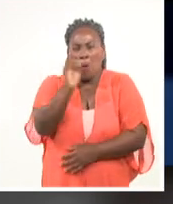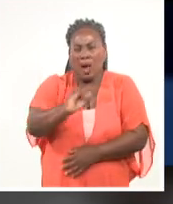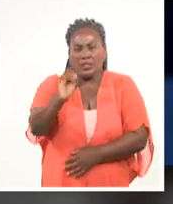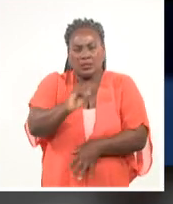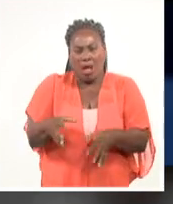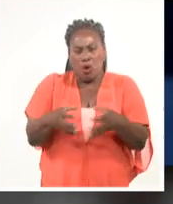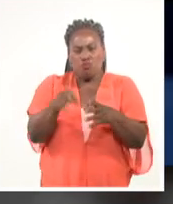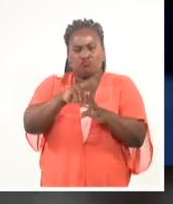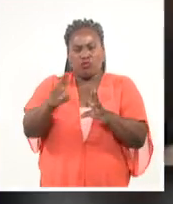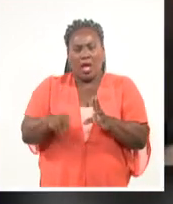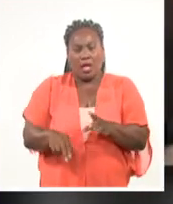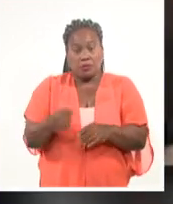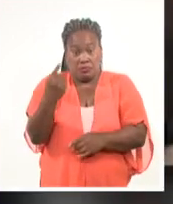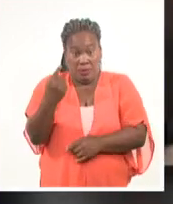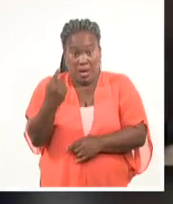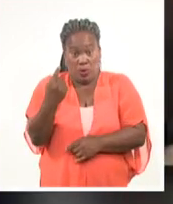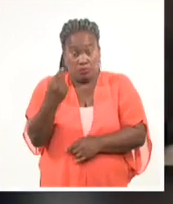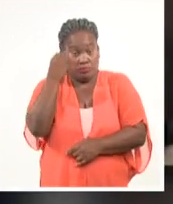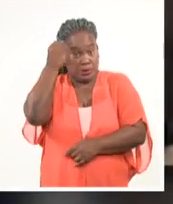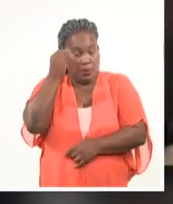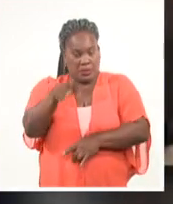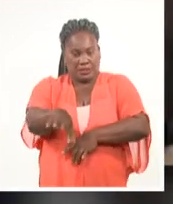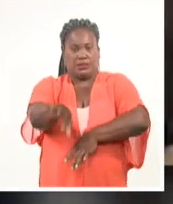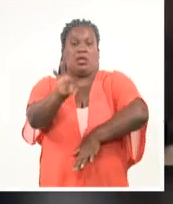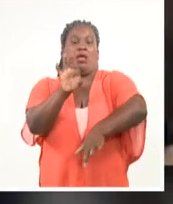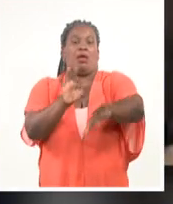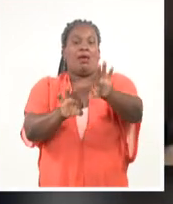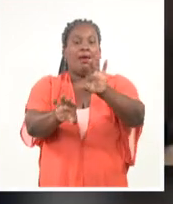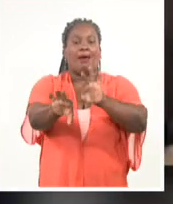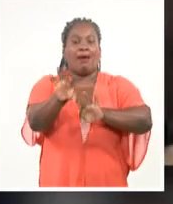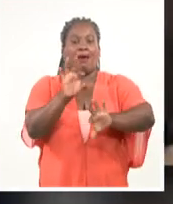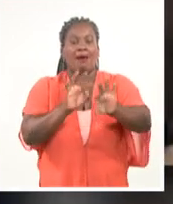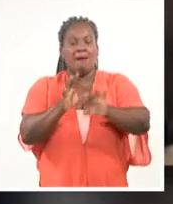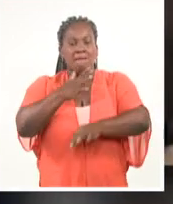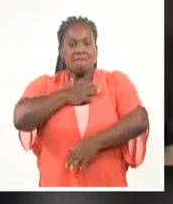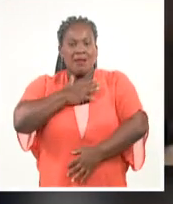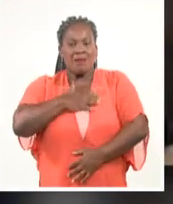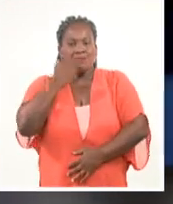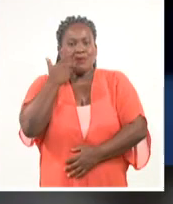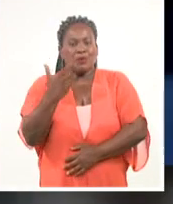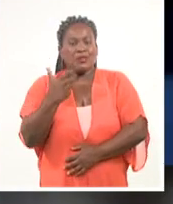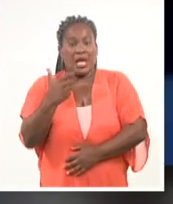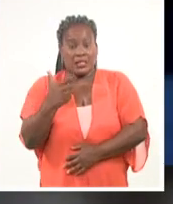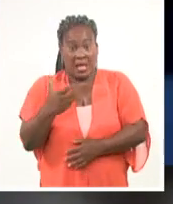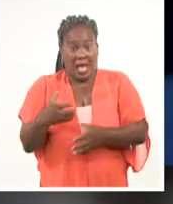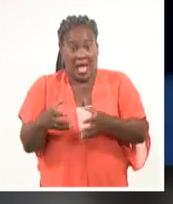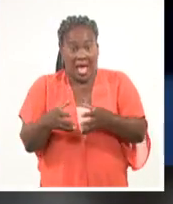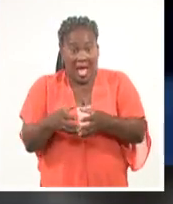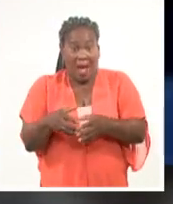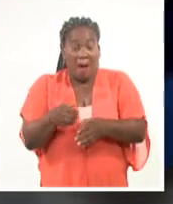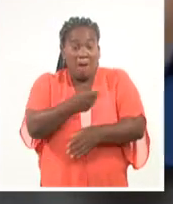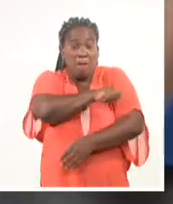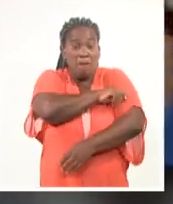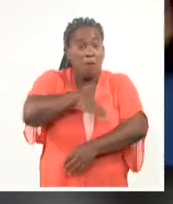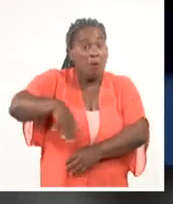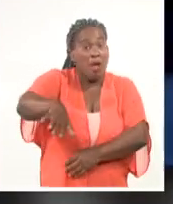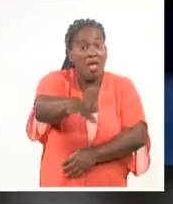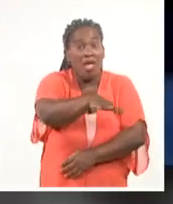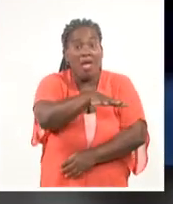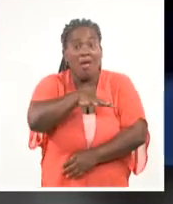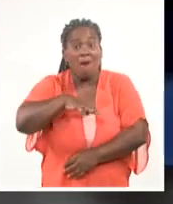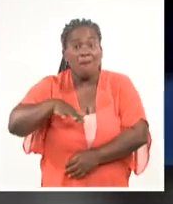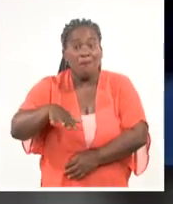dimos cuenta que había que seleccionar. Pero para mí lo más importante era de que esa población y otras poblaciones y otras